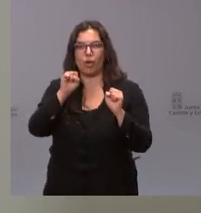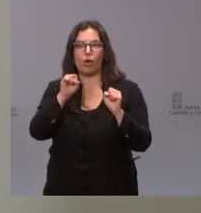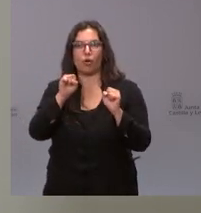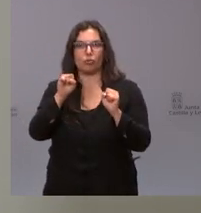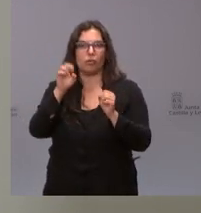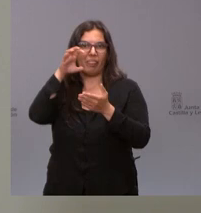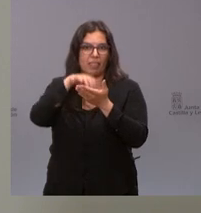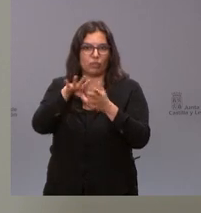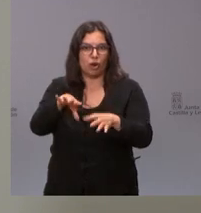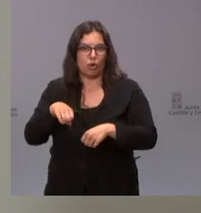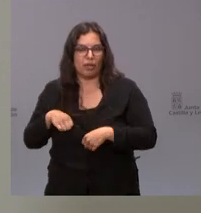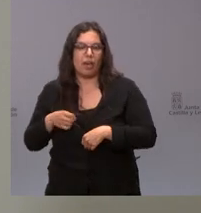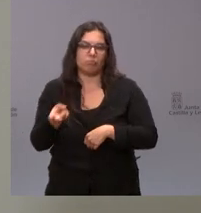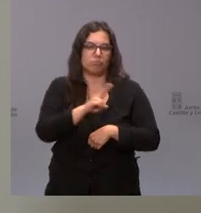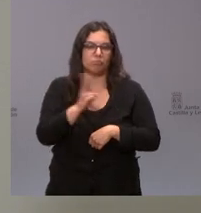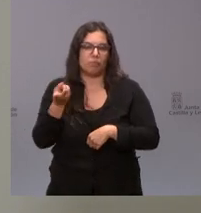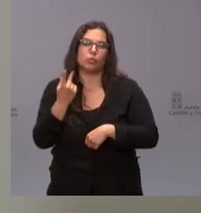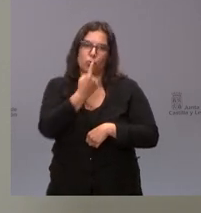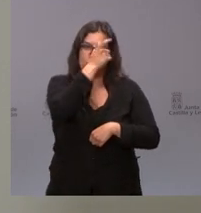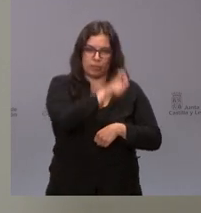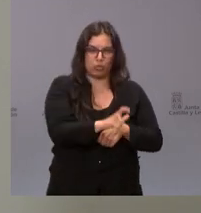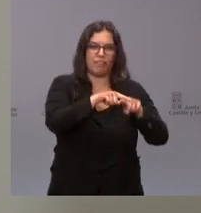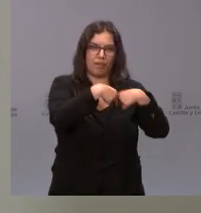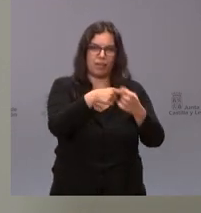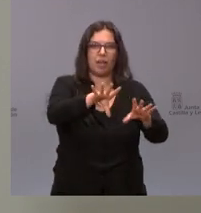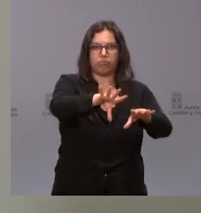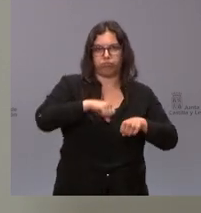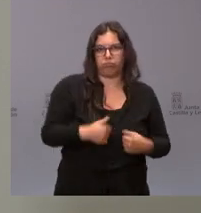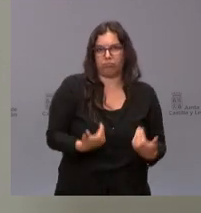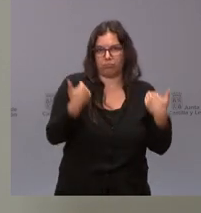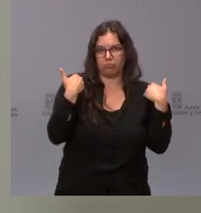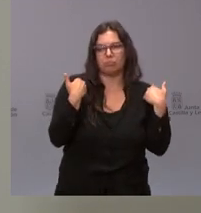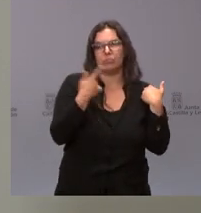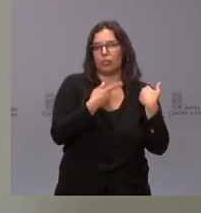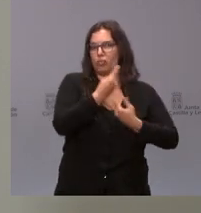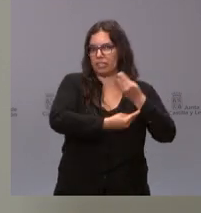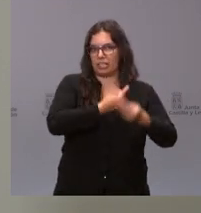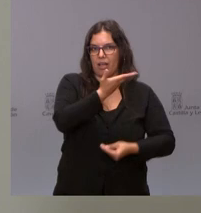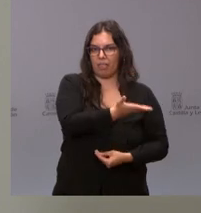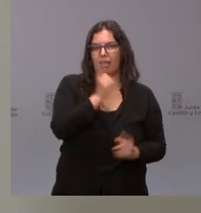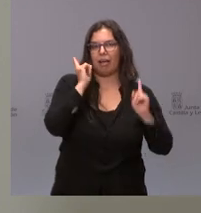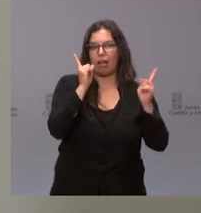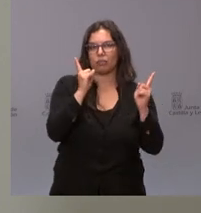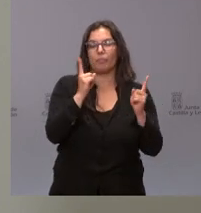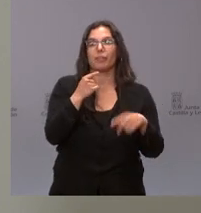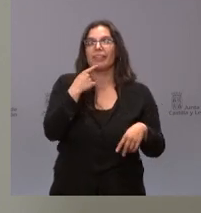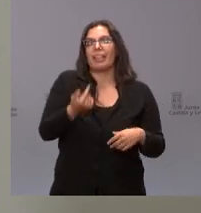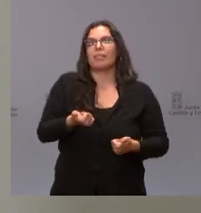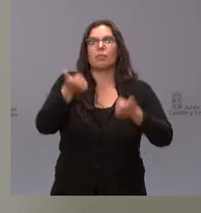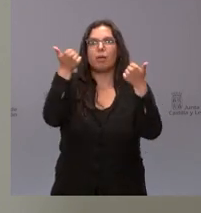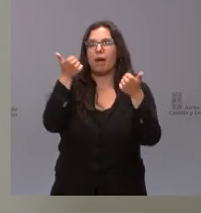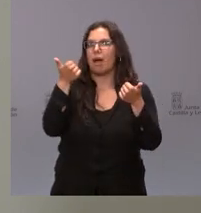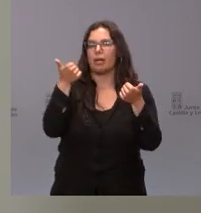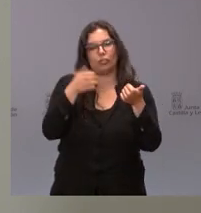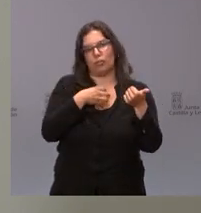distintos centros de acogimiento hay un familiar que se va a hacer cargo de la misma y esto es lo que se va a proceder en este caso no les puedo decir el grado de